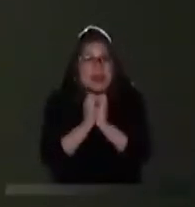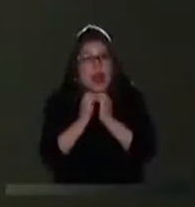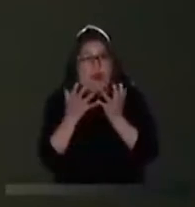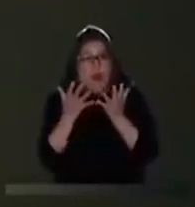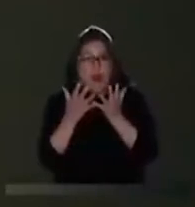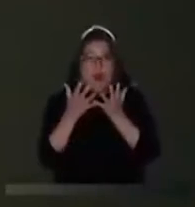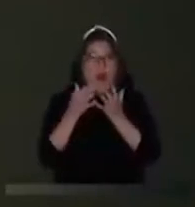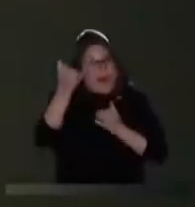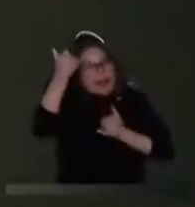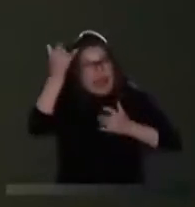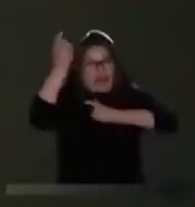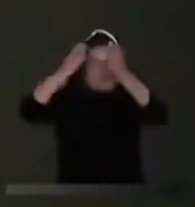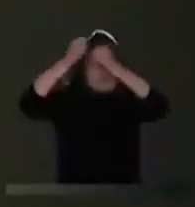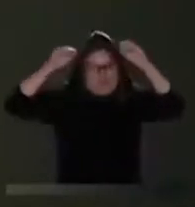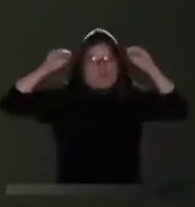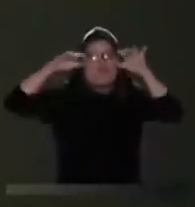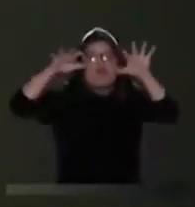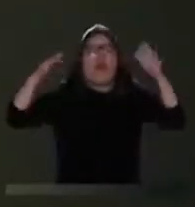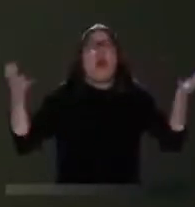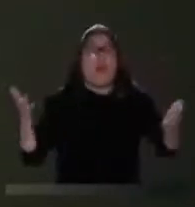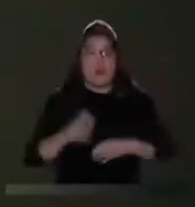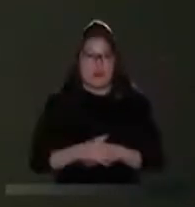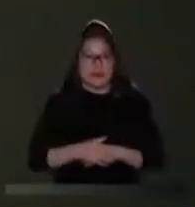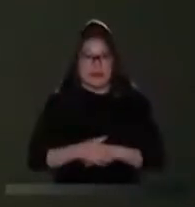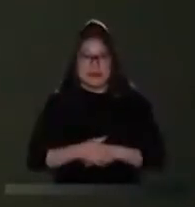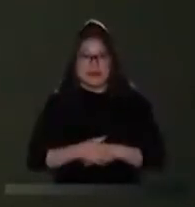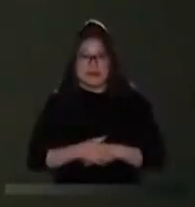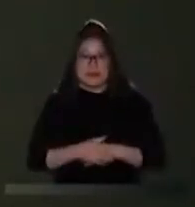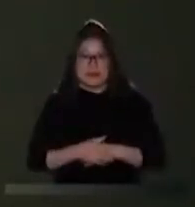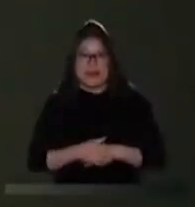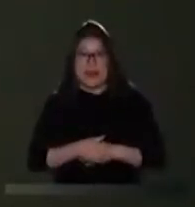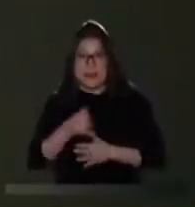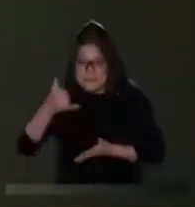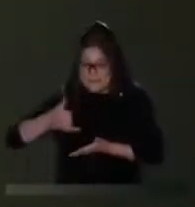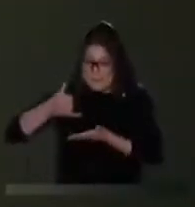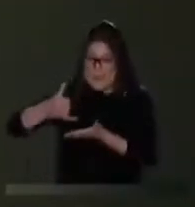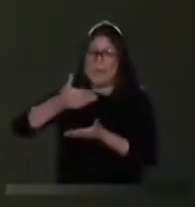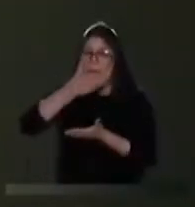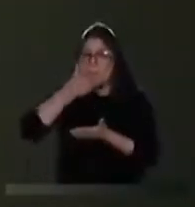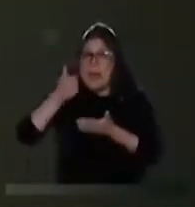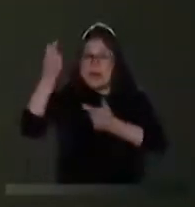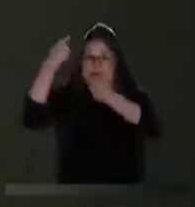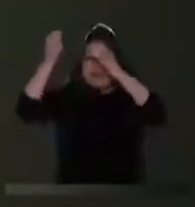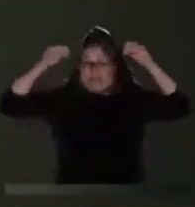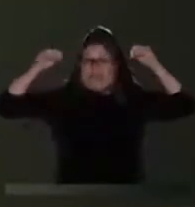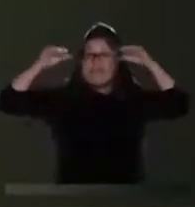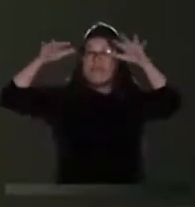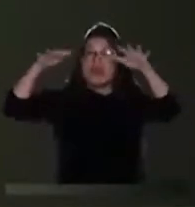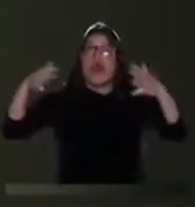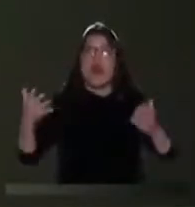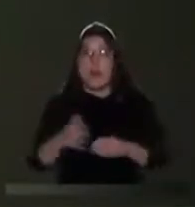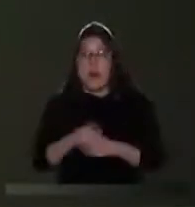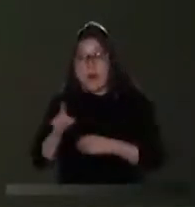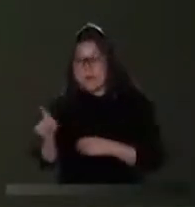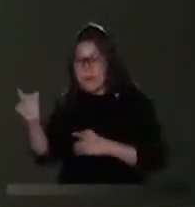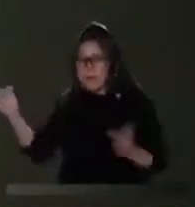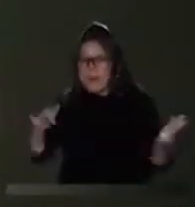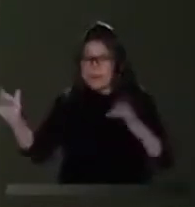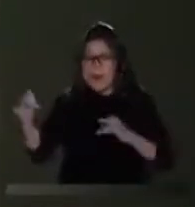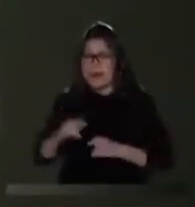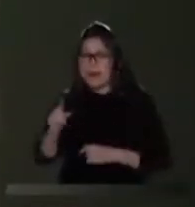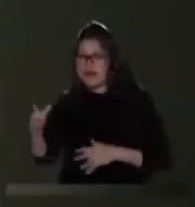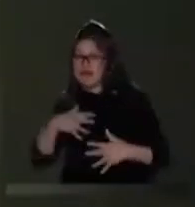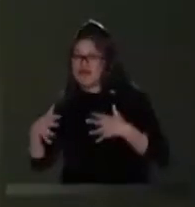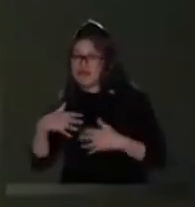comercializar y lo sepan vender. Por eso, para entregar el premio a mejor campaña publicitaria, nos acompañan el actor